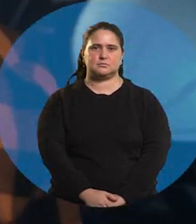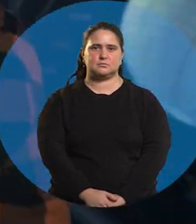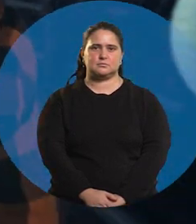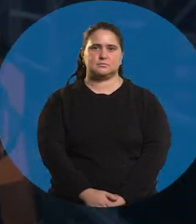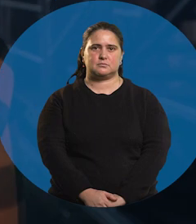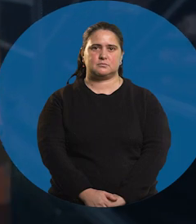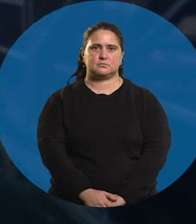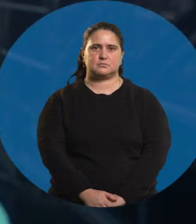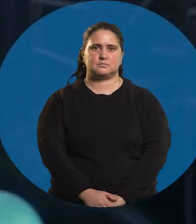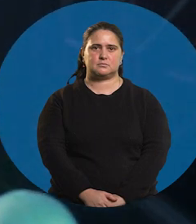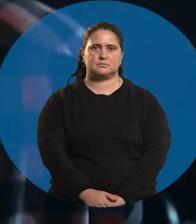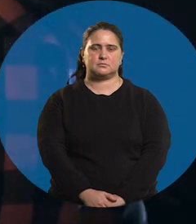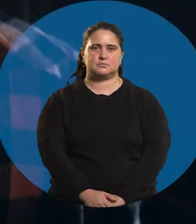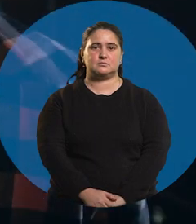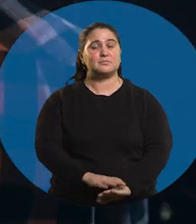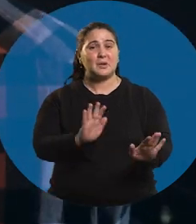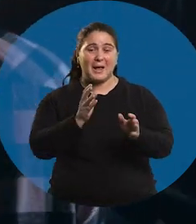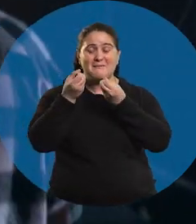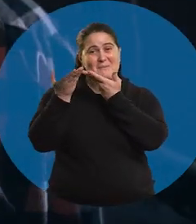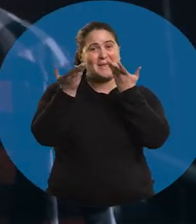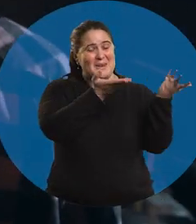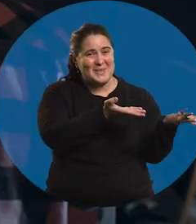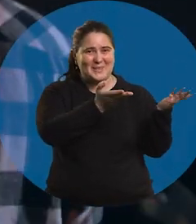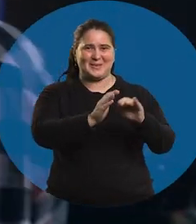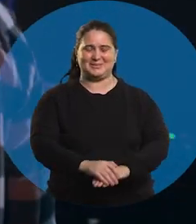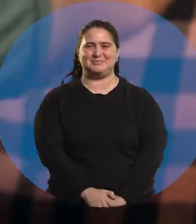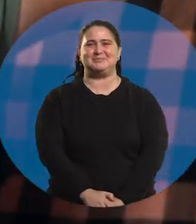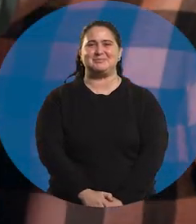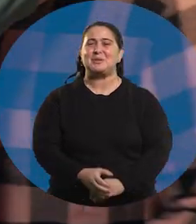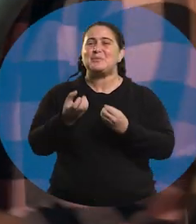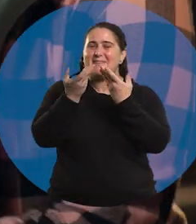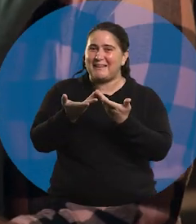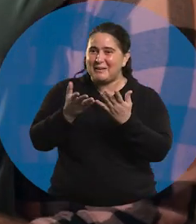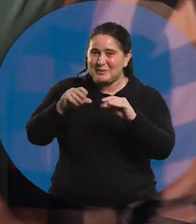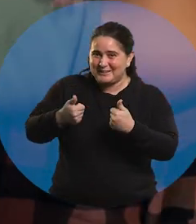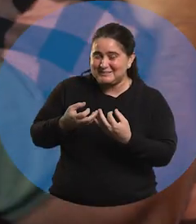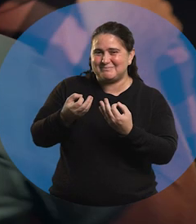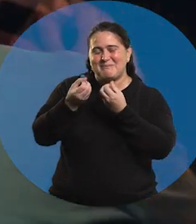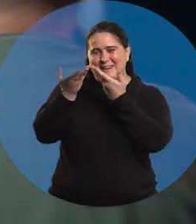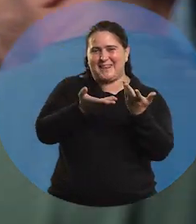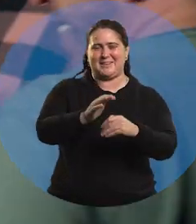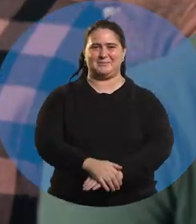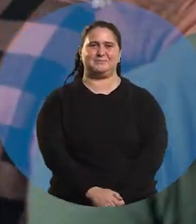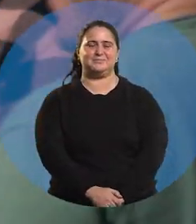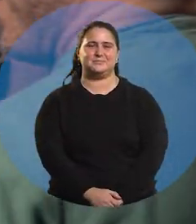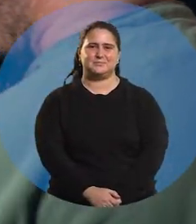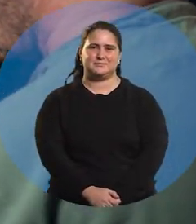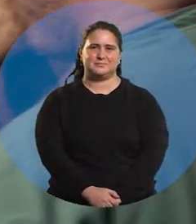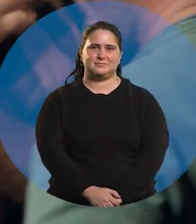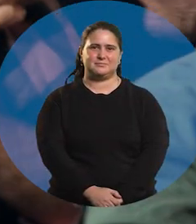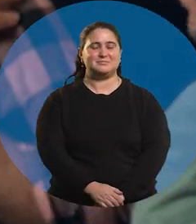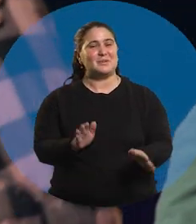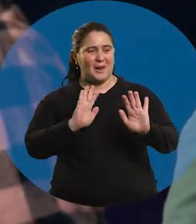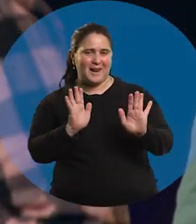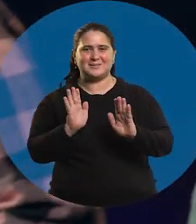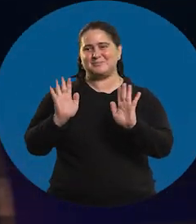Qué lindo queda. ¿Qué dice? Bienvenido, estimado. Vamos arriba. ¿Cómo estás, Gonzalo? Bienvenido. Estimado. ¿Otra